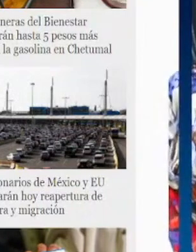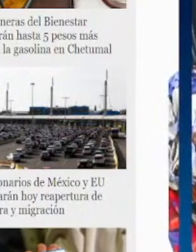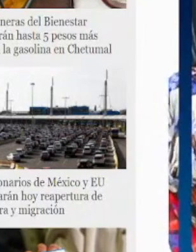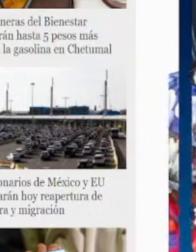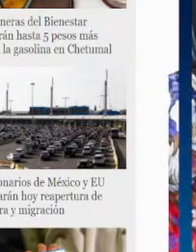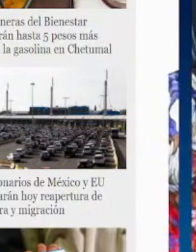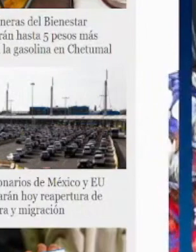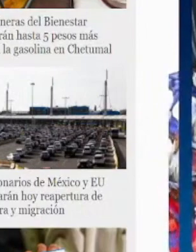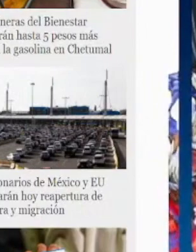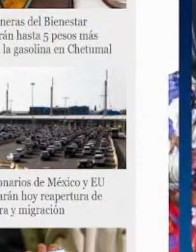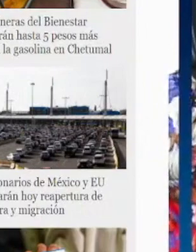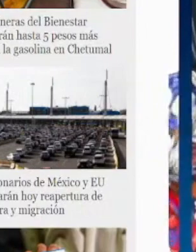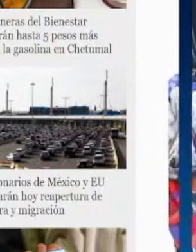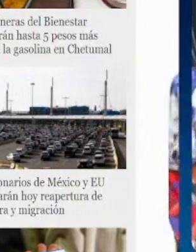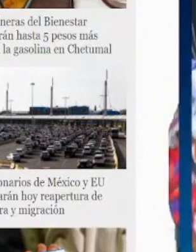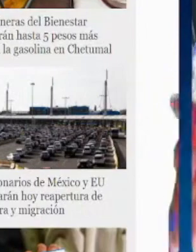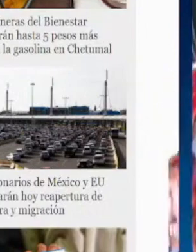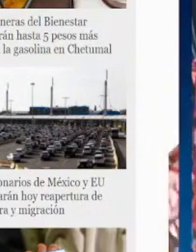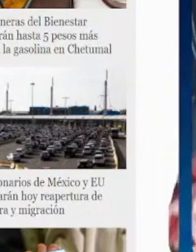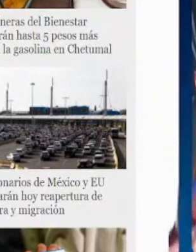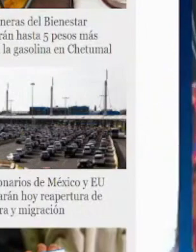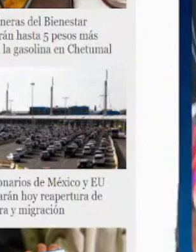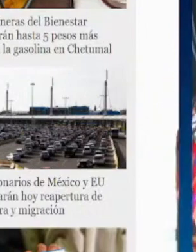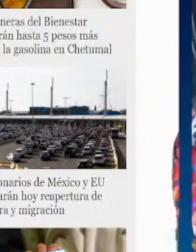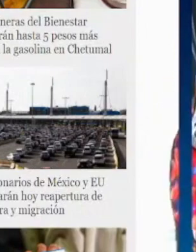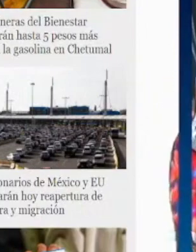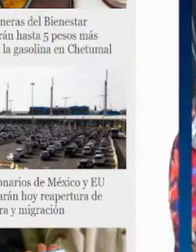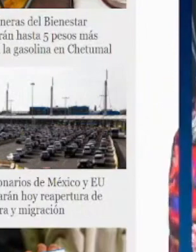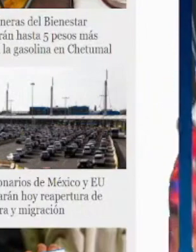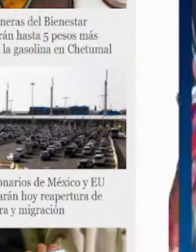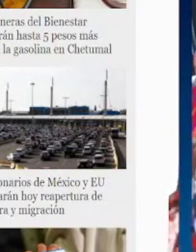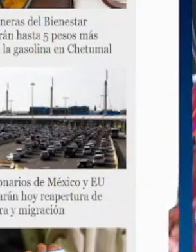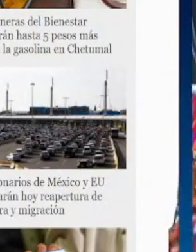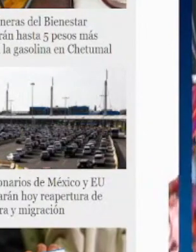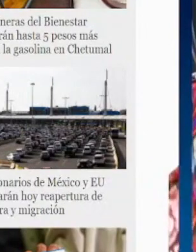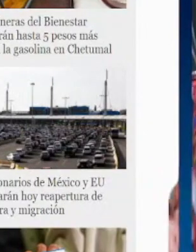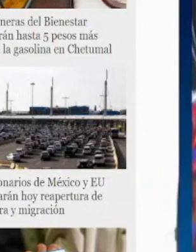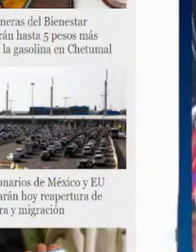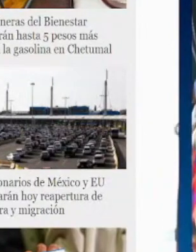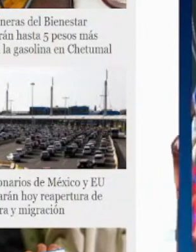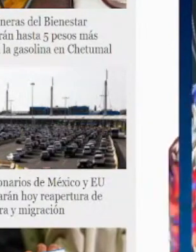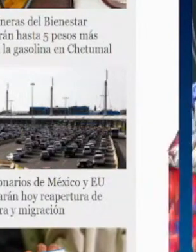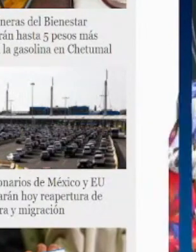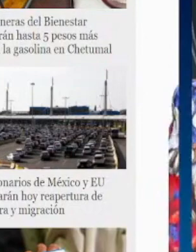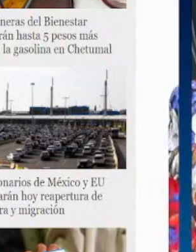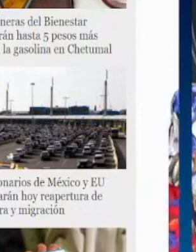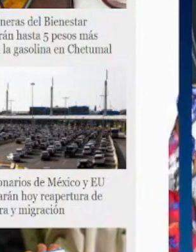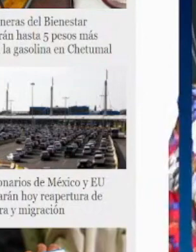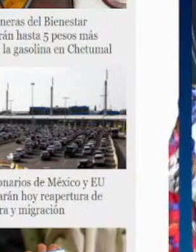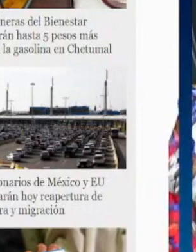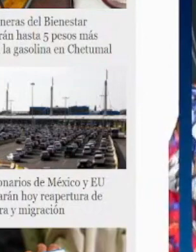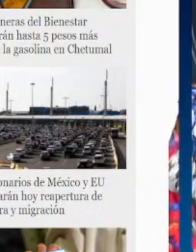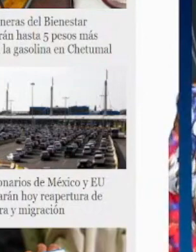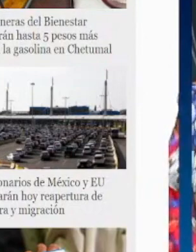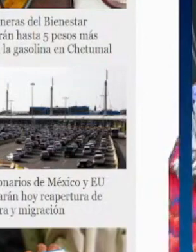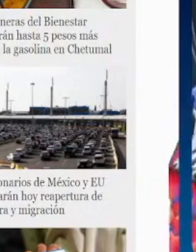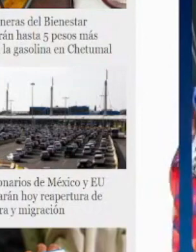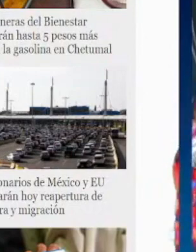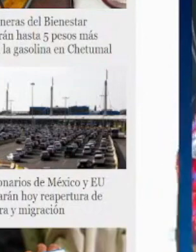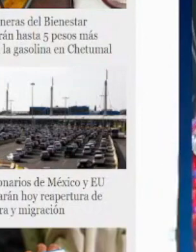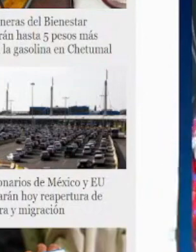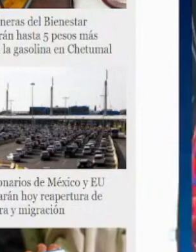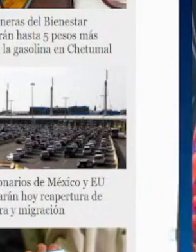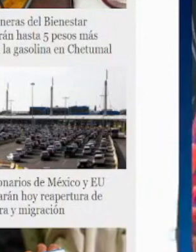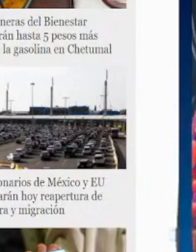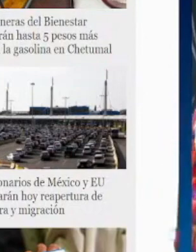y le dé justicia a los que menos tienen como ejemplos como el que acaba de dar el presidente de tener más defensores de oficios ¿qué quiere decir esto? todos